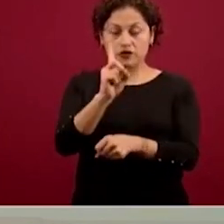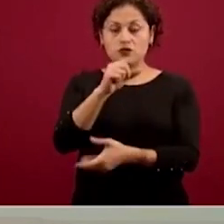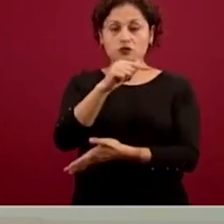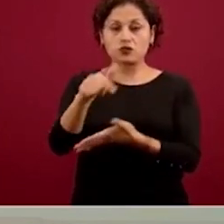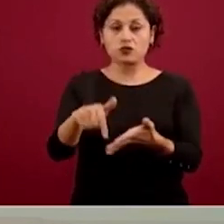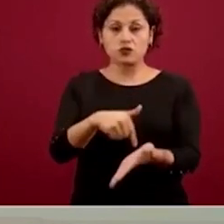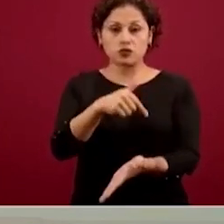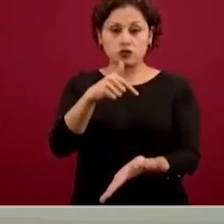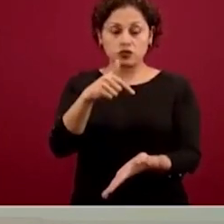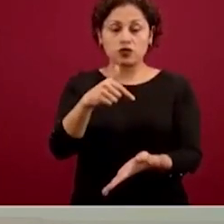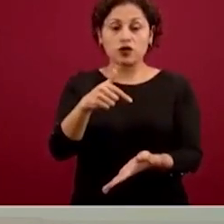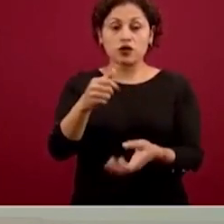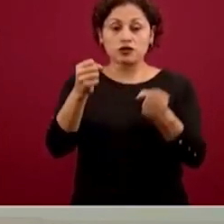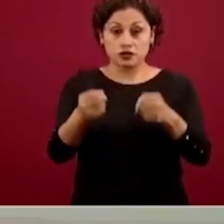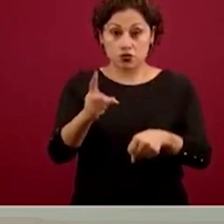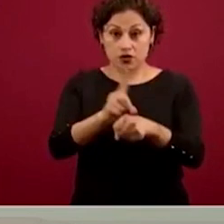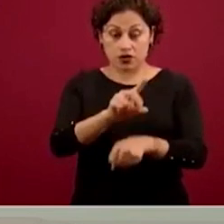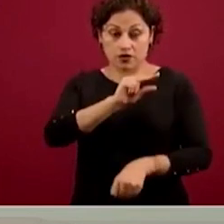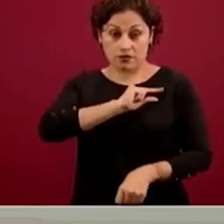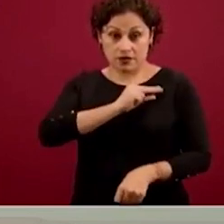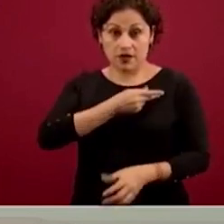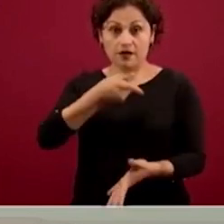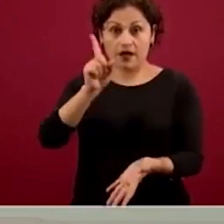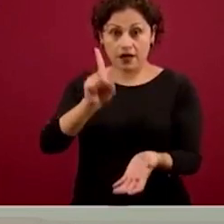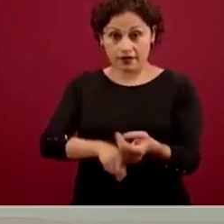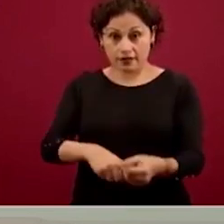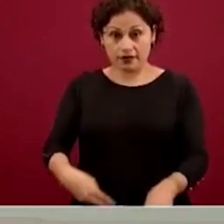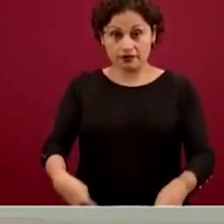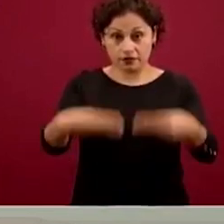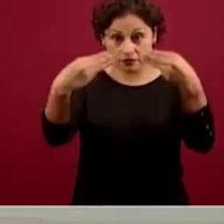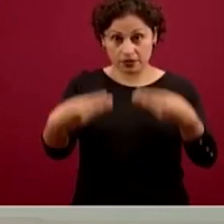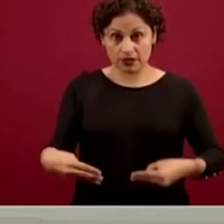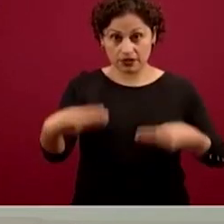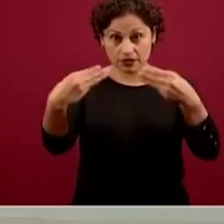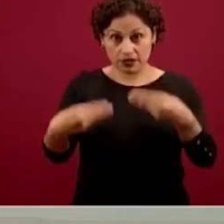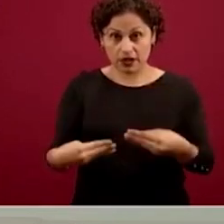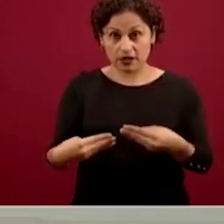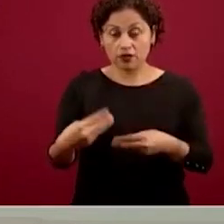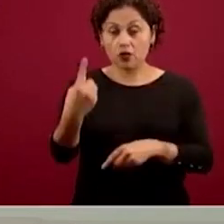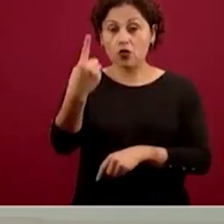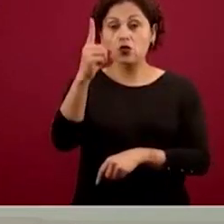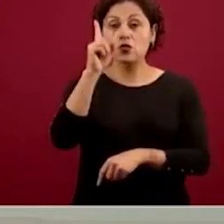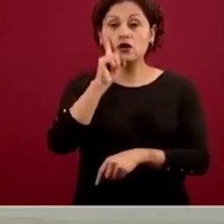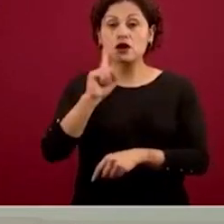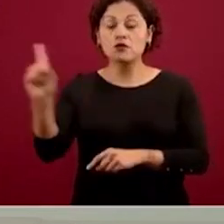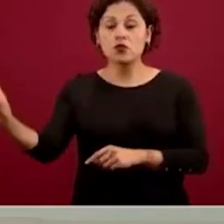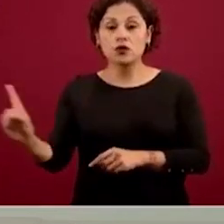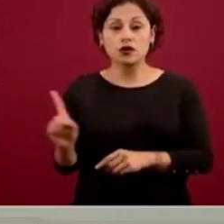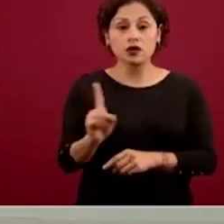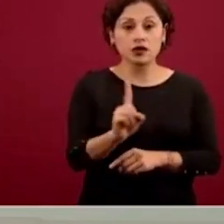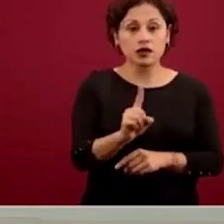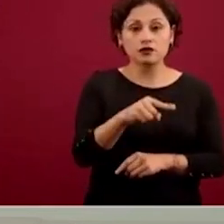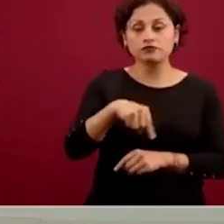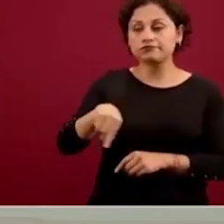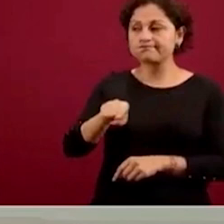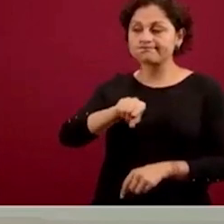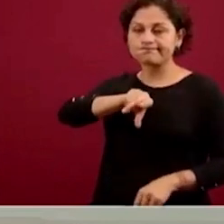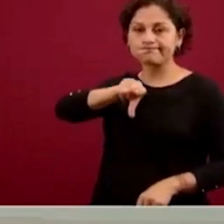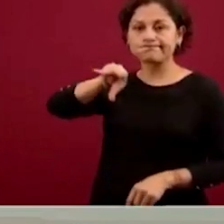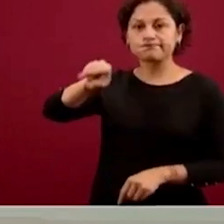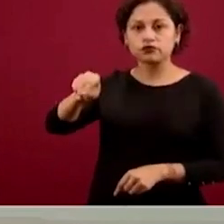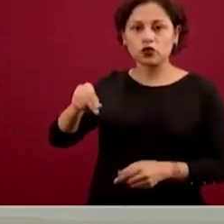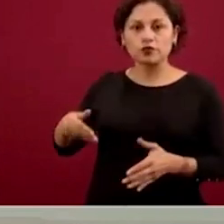evita la entrada de una mujer con su hijo o hija,